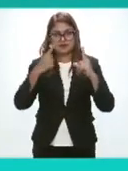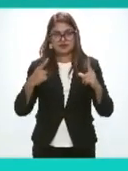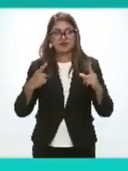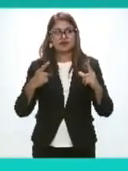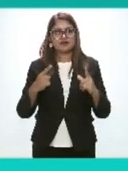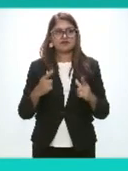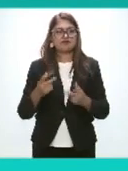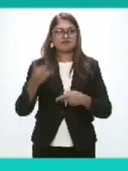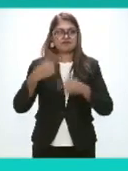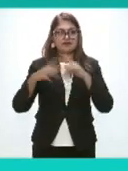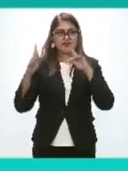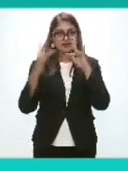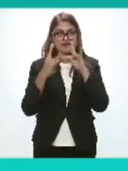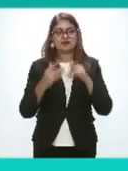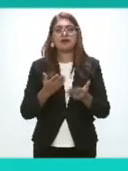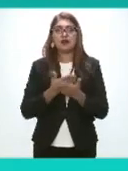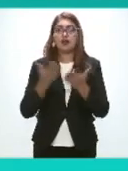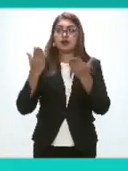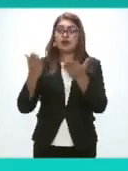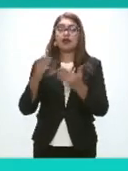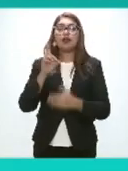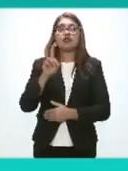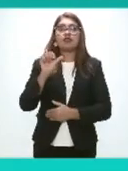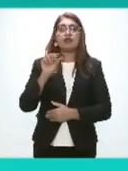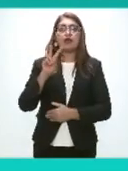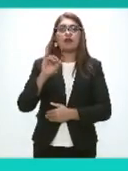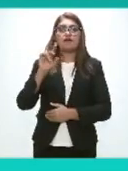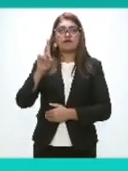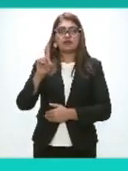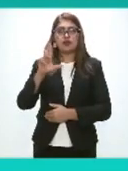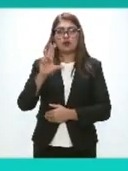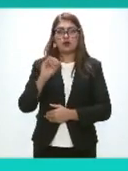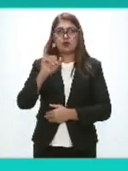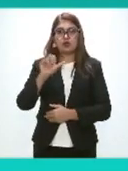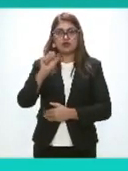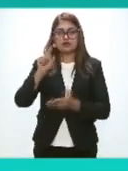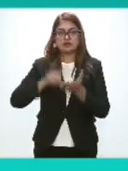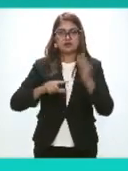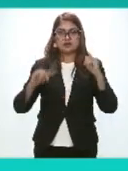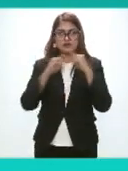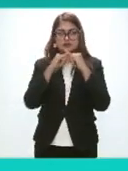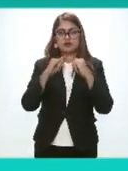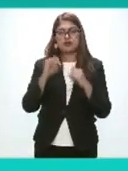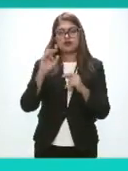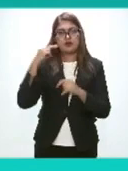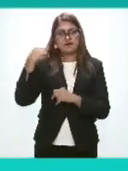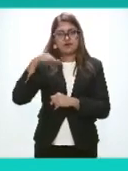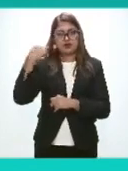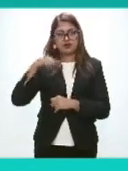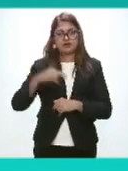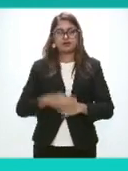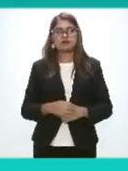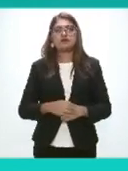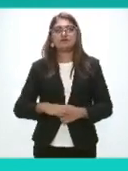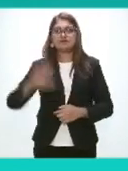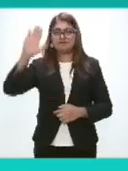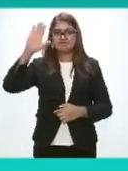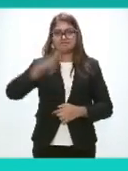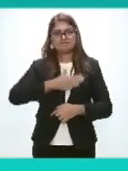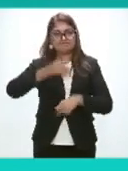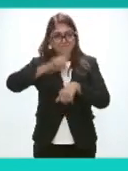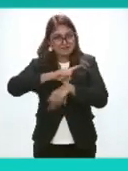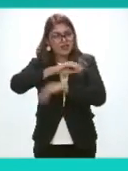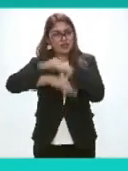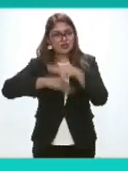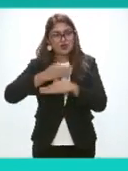David David Agustín Jiménez Rojas Del Instituto De Veracruz Buenos días A todas Y